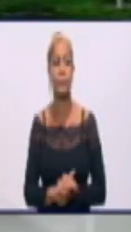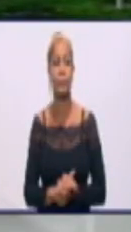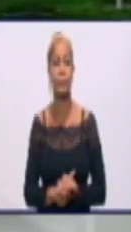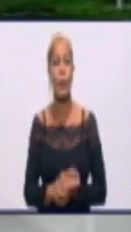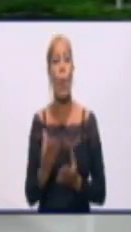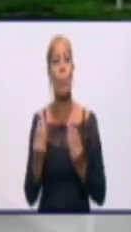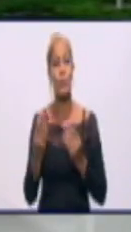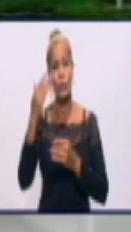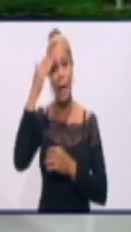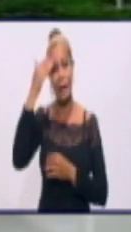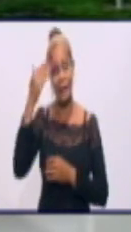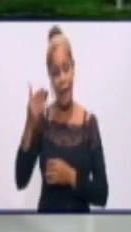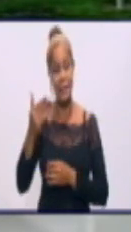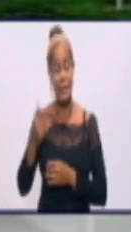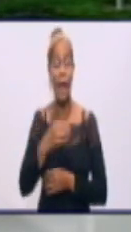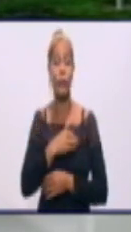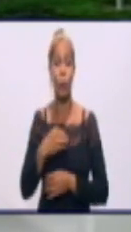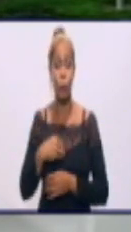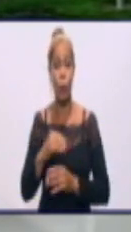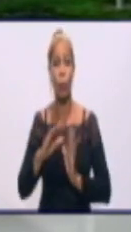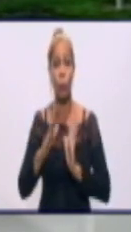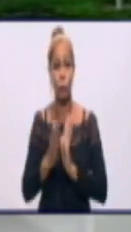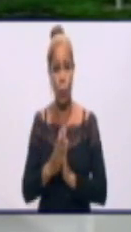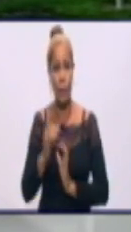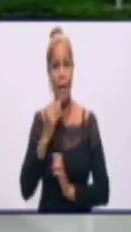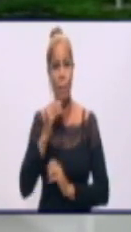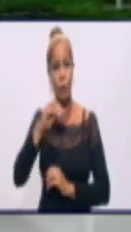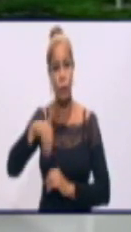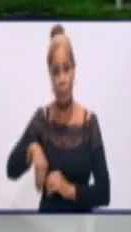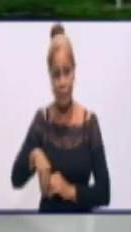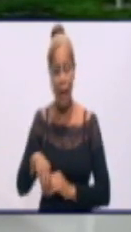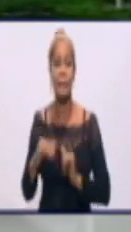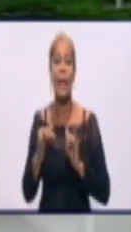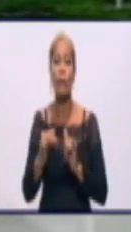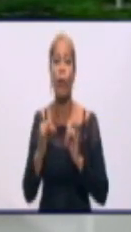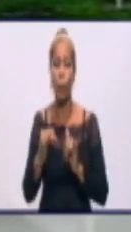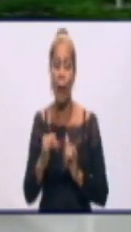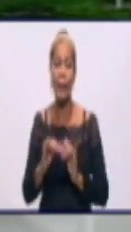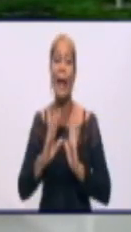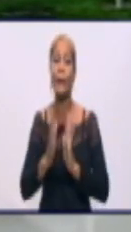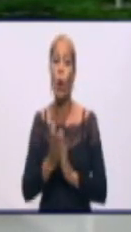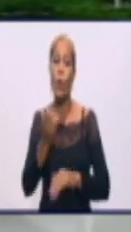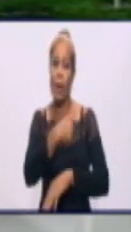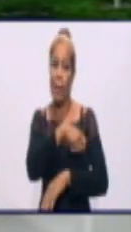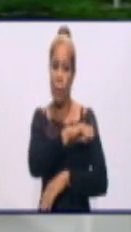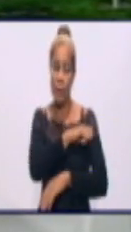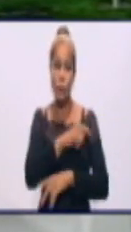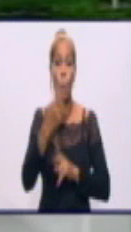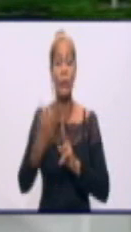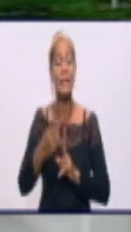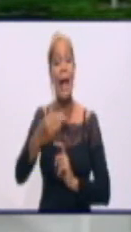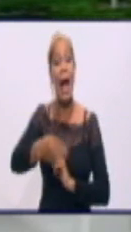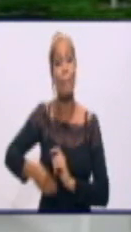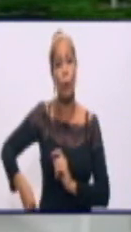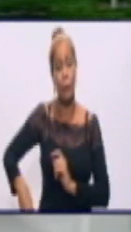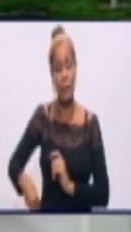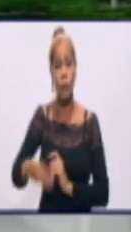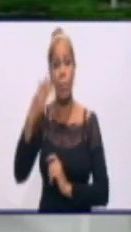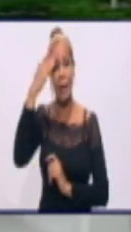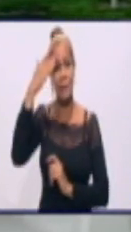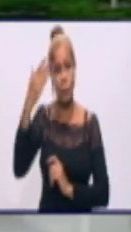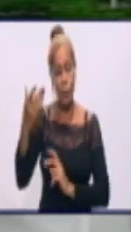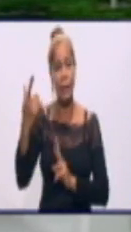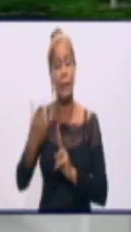Muchísimas gracias, doctor, por esta posibilidad de establecer contacto con usted y aprovecho, además, para saludar y